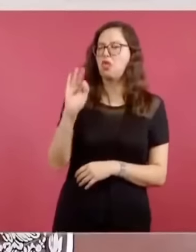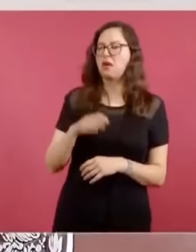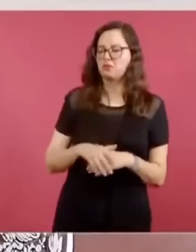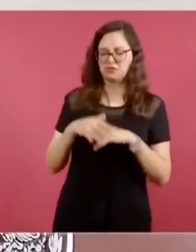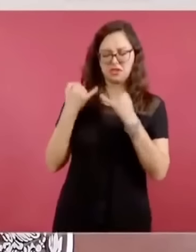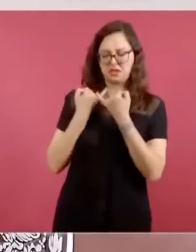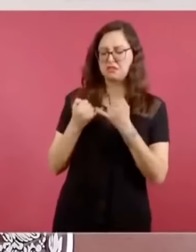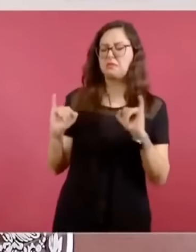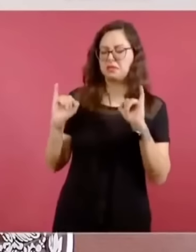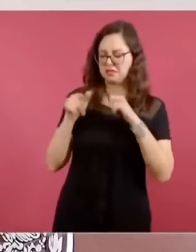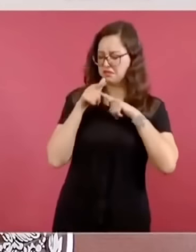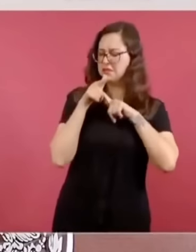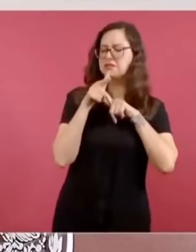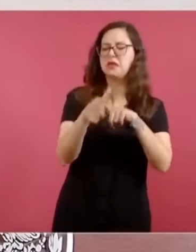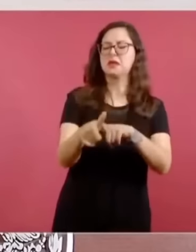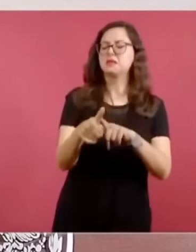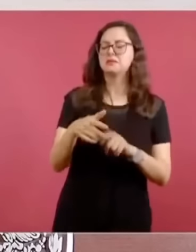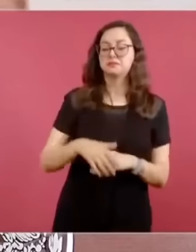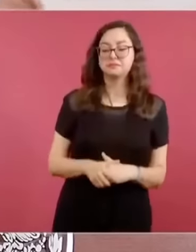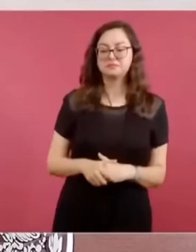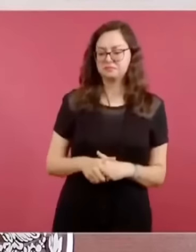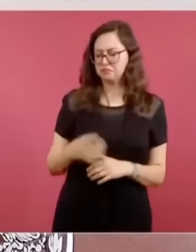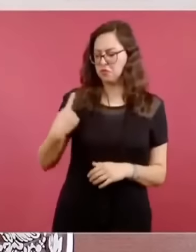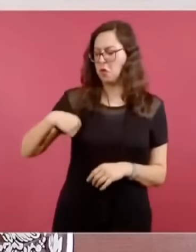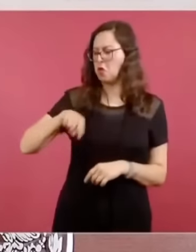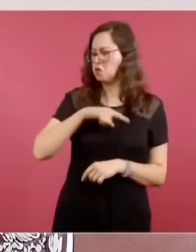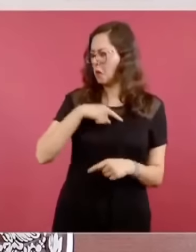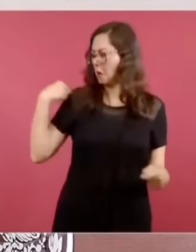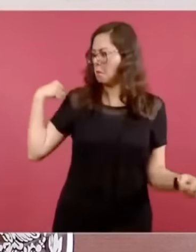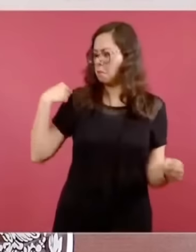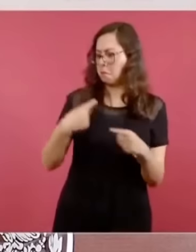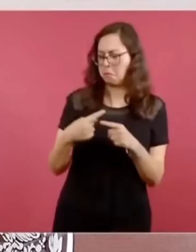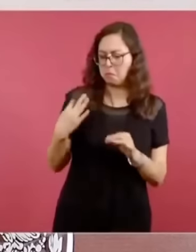mejor o lo están haciendo mejor.